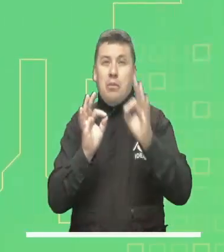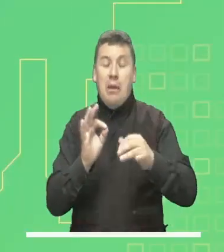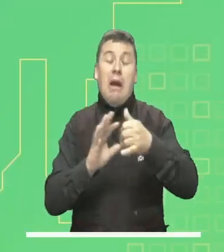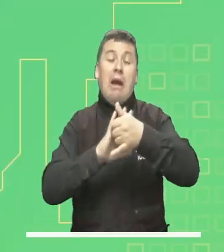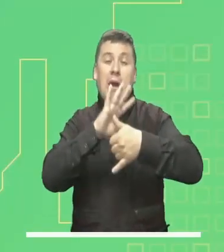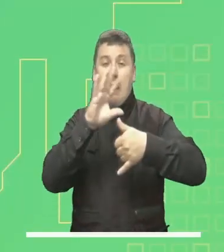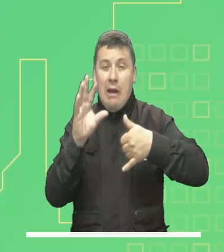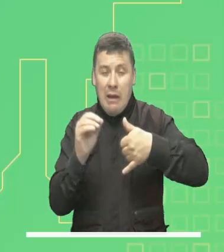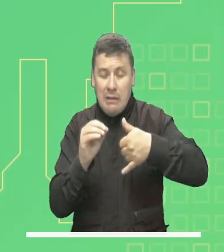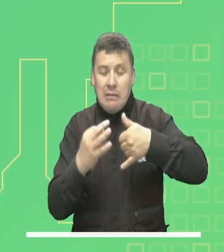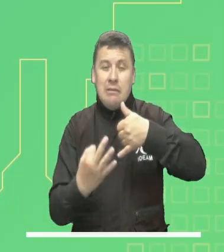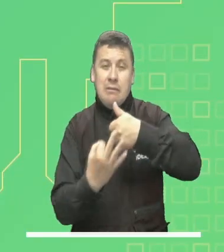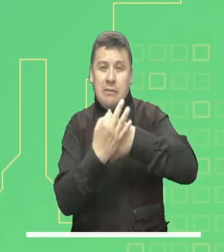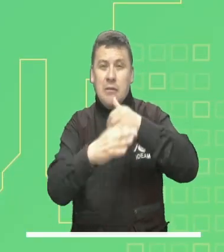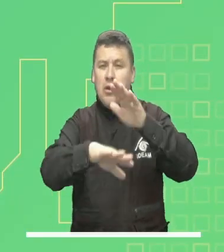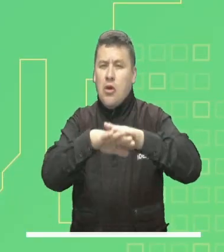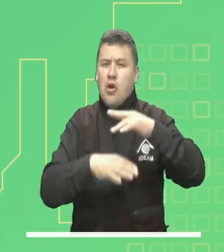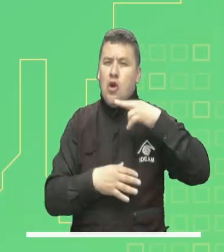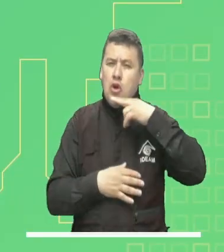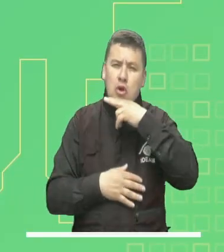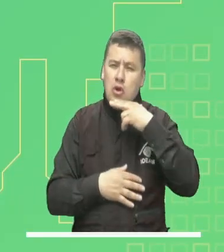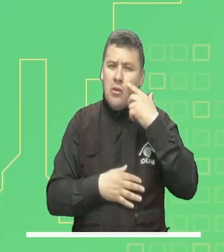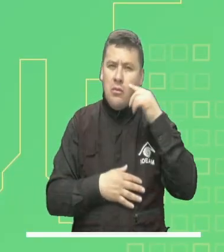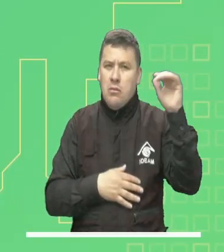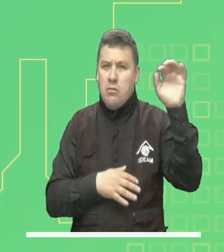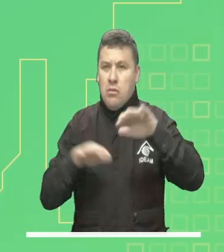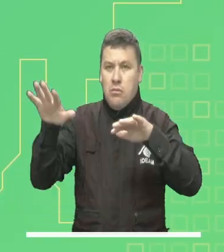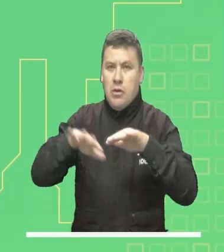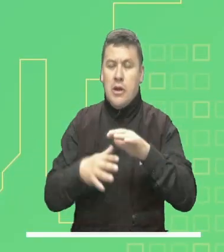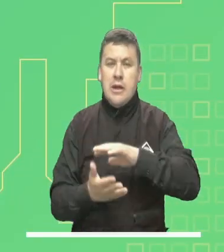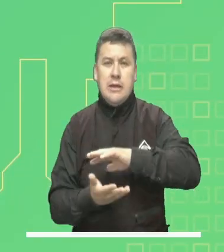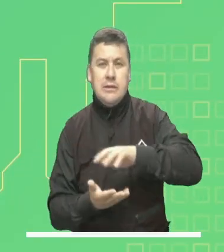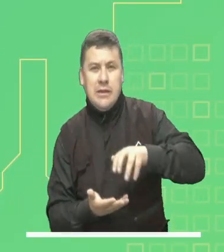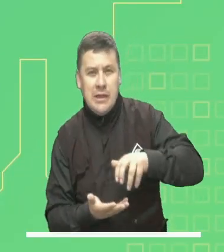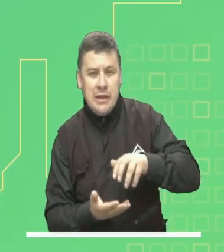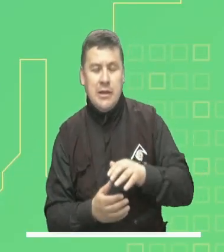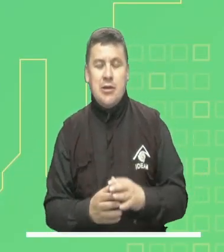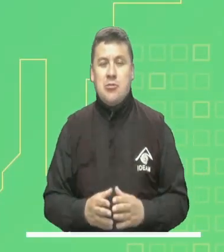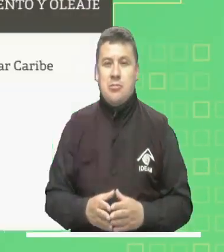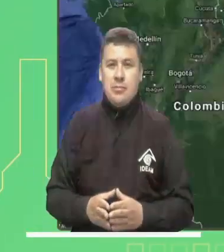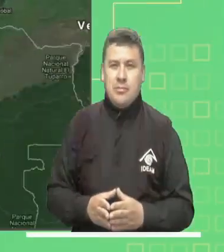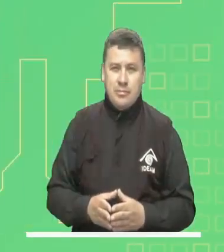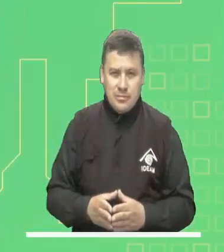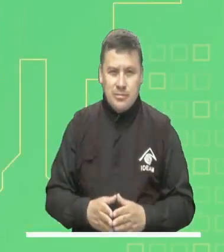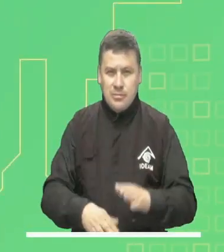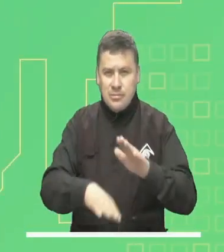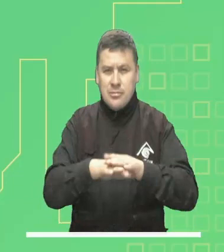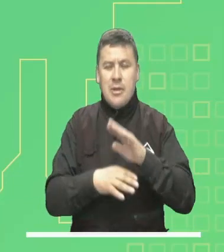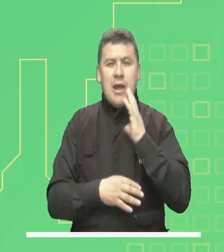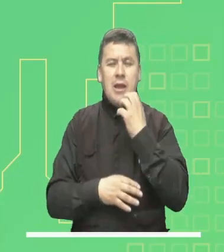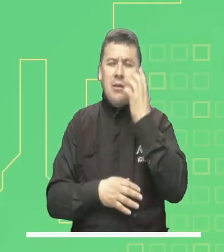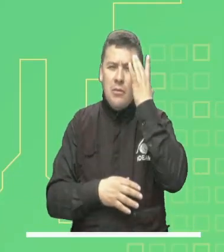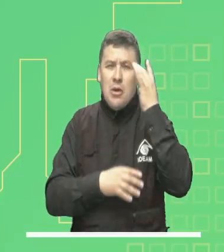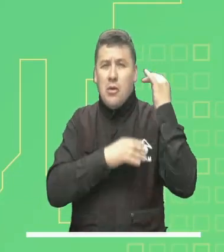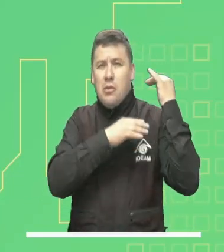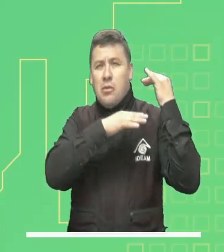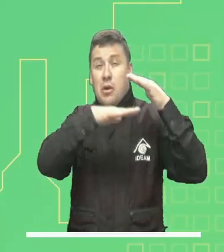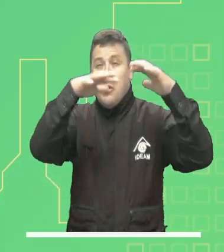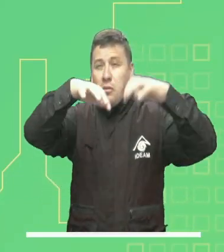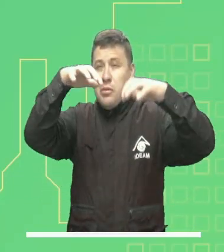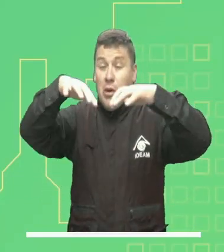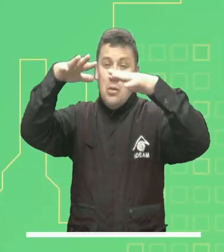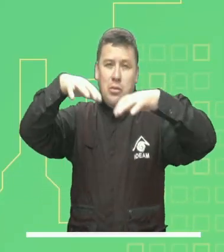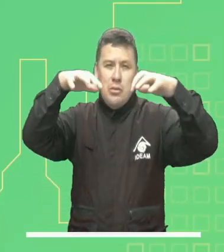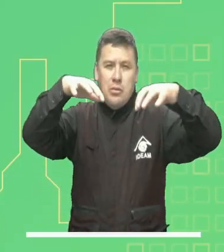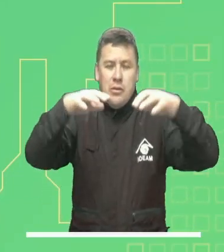regiones Caribe y Andina. Alerta roja por deslizamientos en Santander. Alerta naranja por